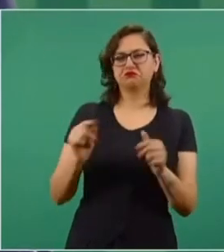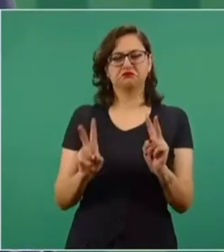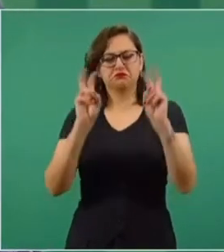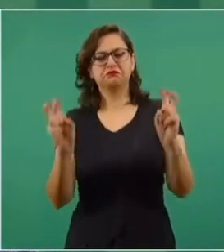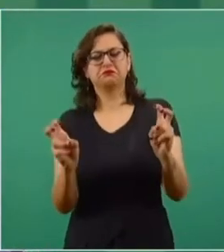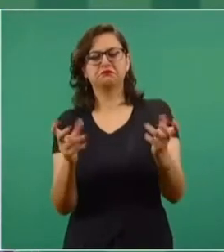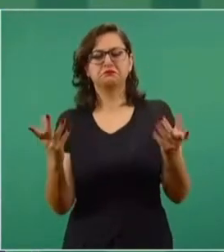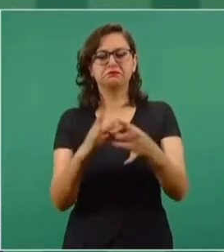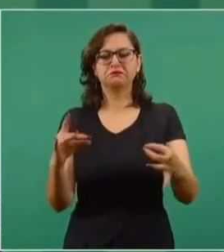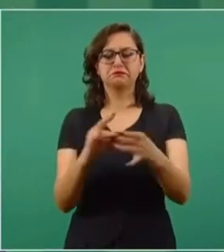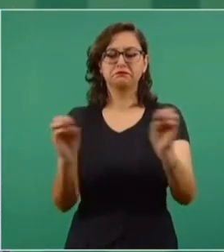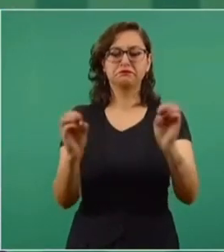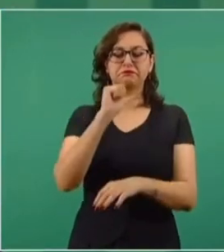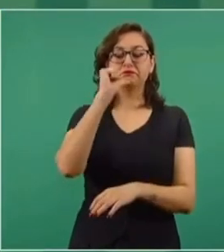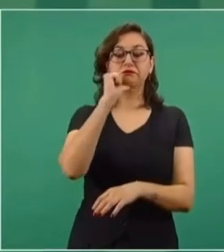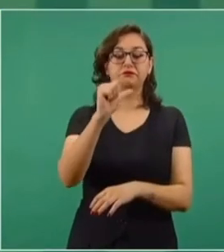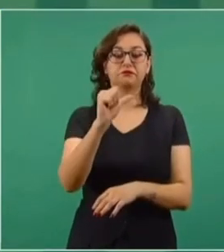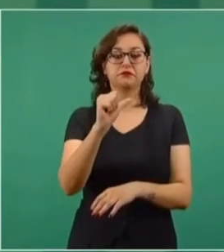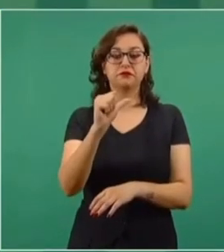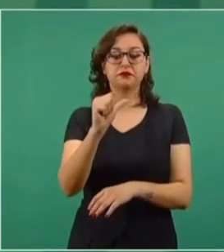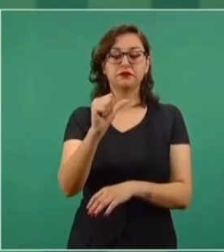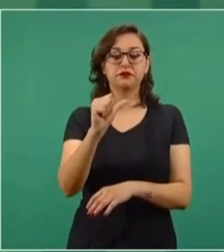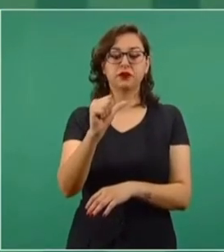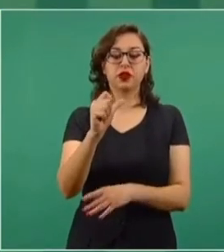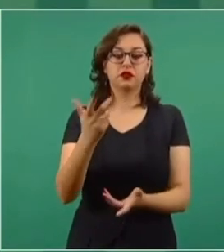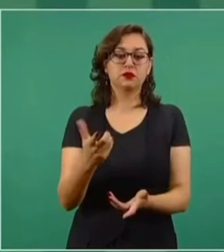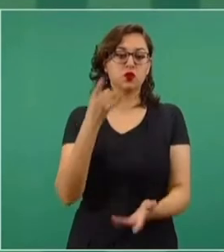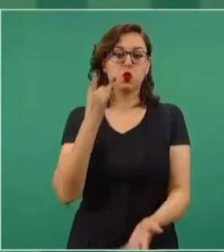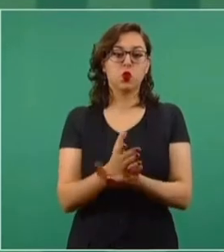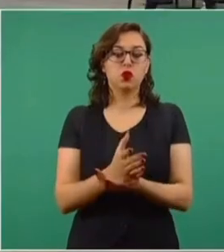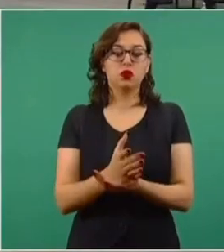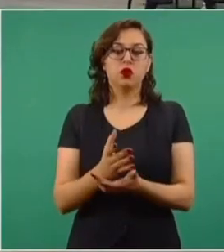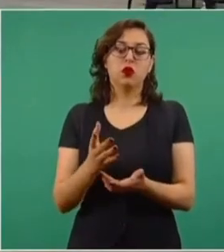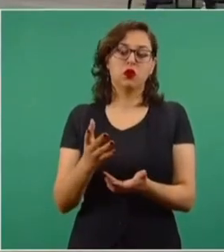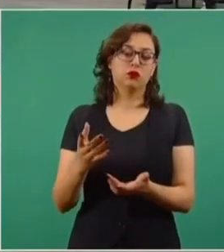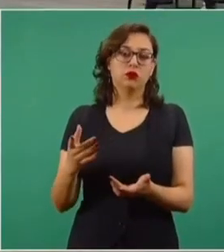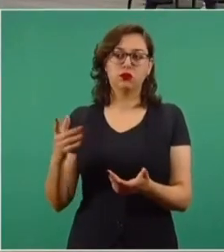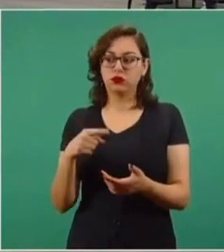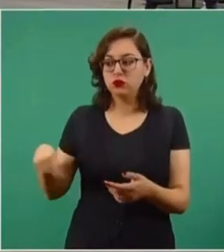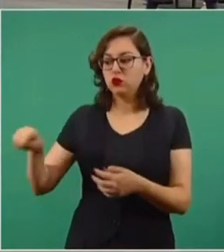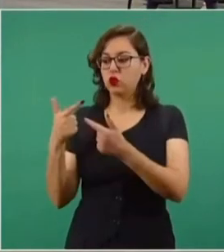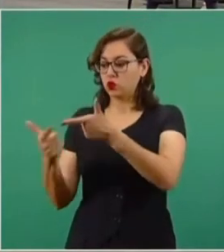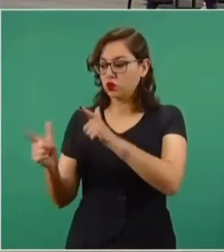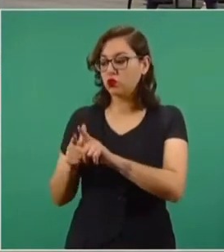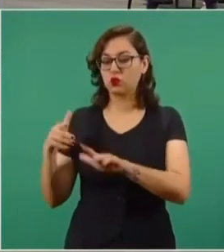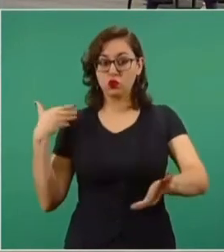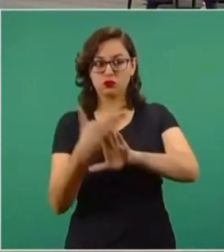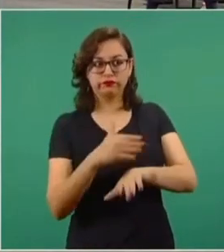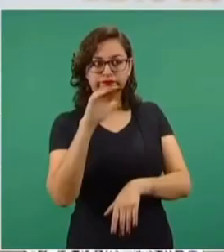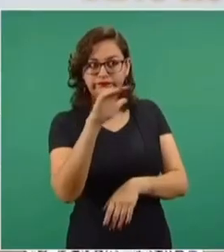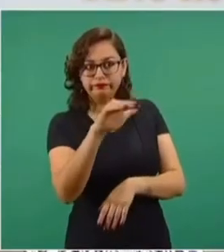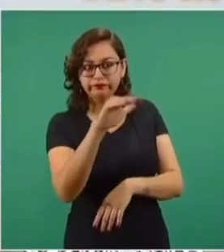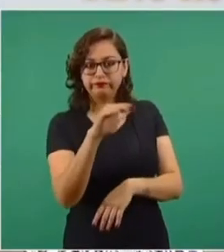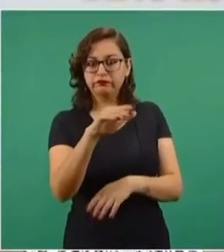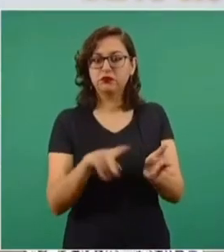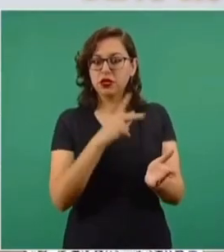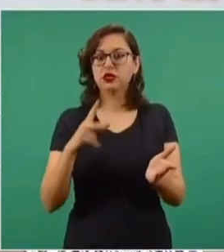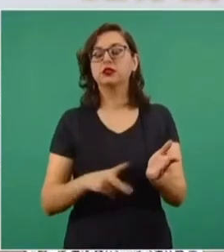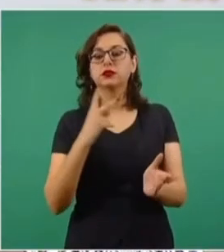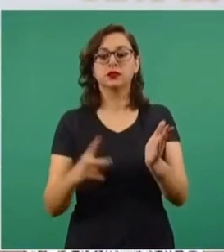abordaba más que desde la oposición, que siempre se demandaba